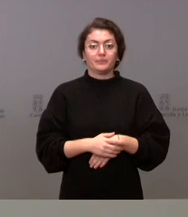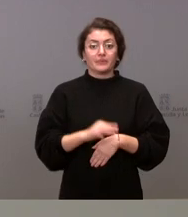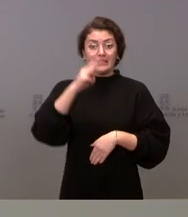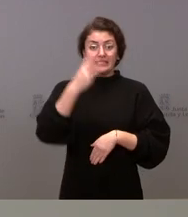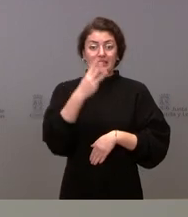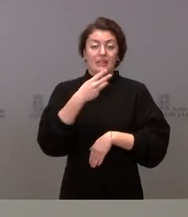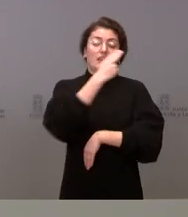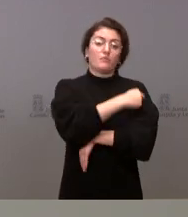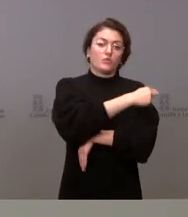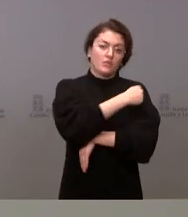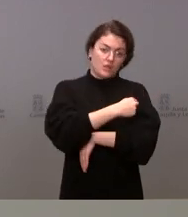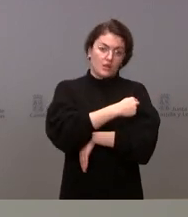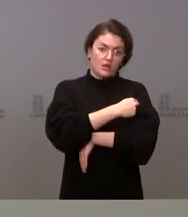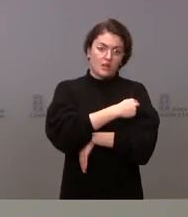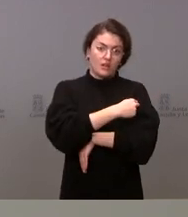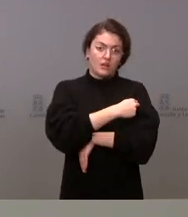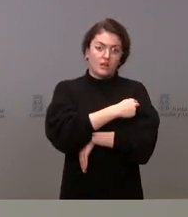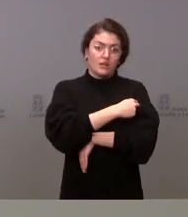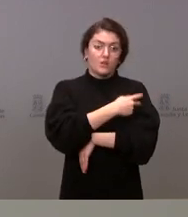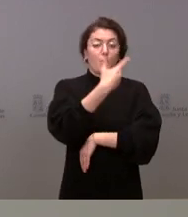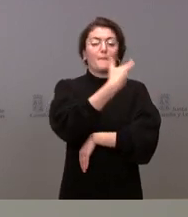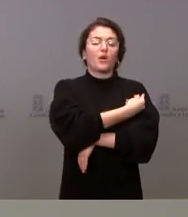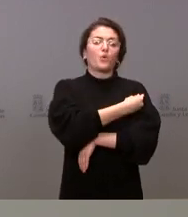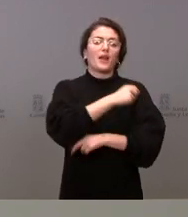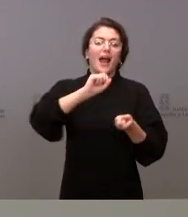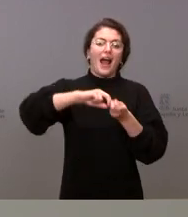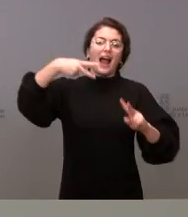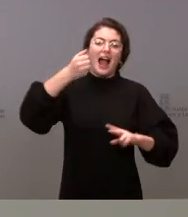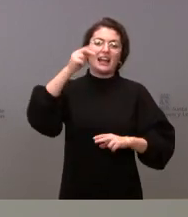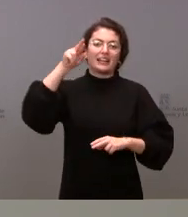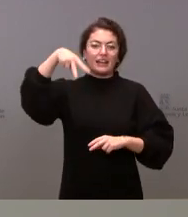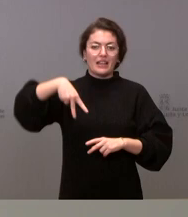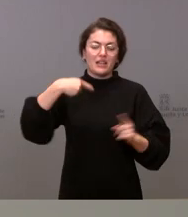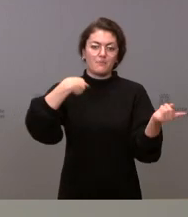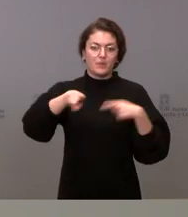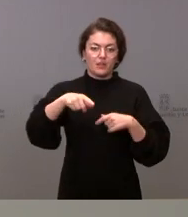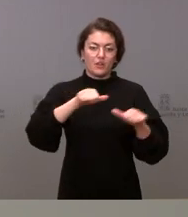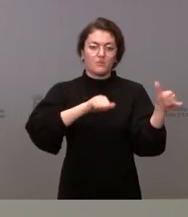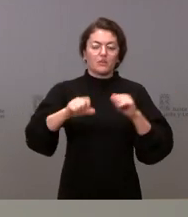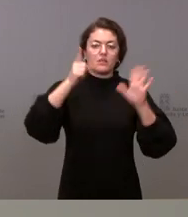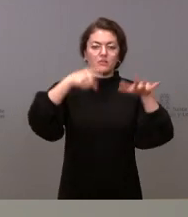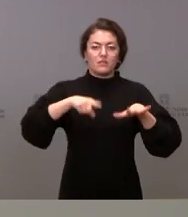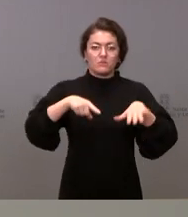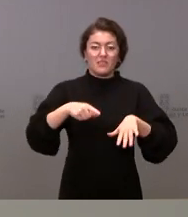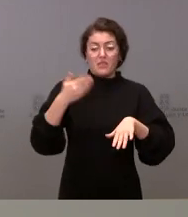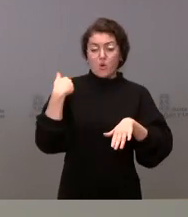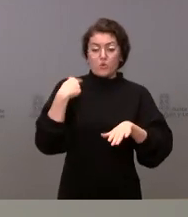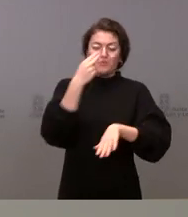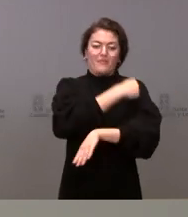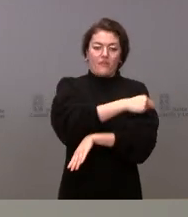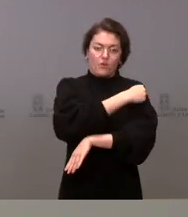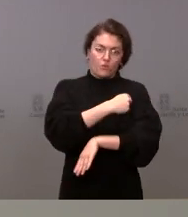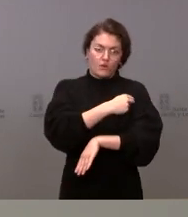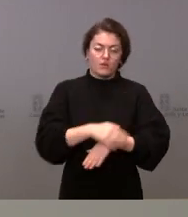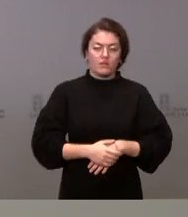dosis de recuerdo con vacuna ARN mensajero a partir de los seis meses de la última dosis administrada en la pauta de primovacunación.